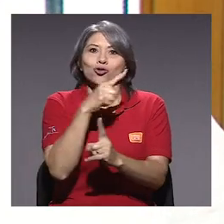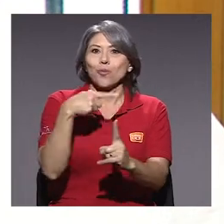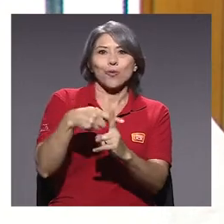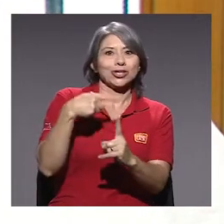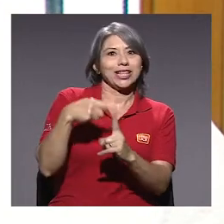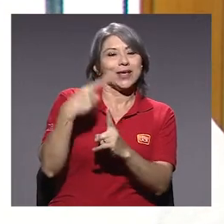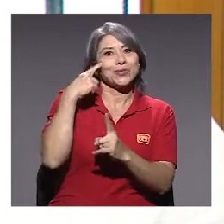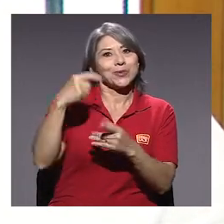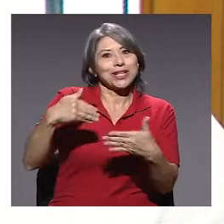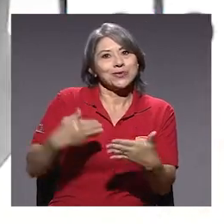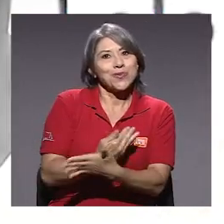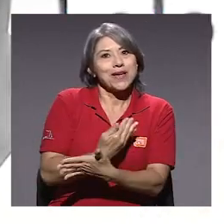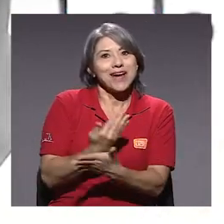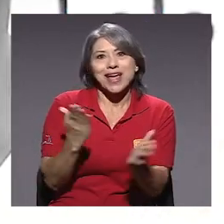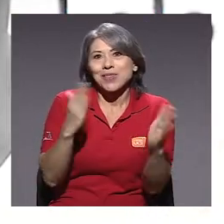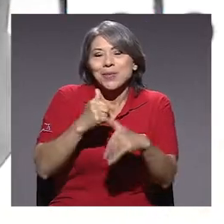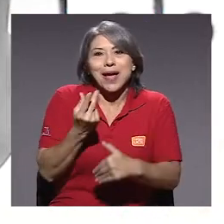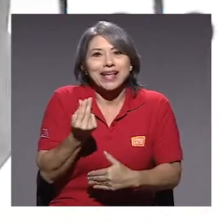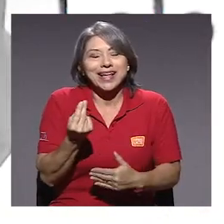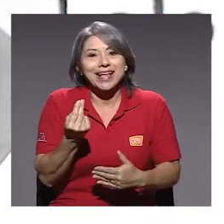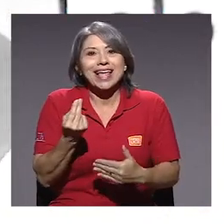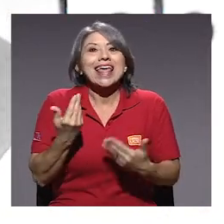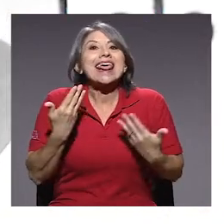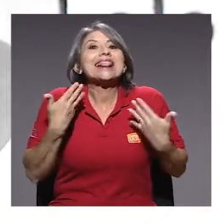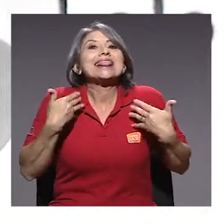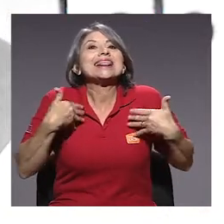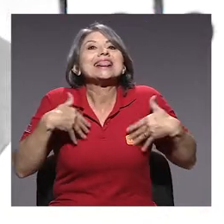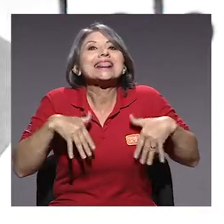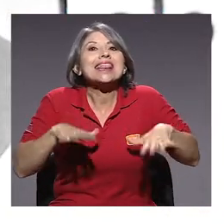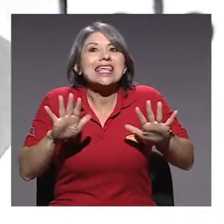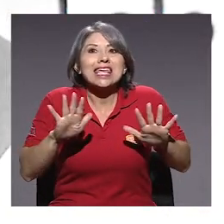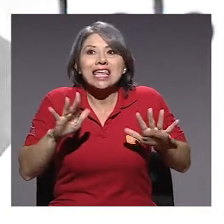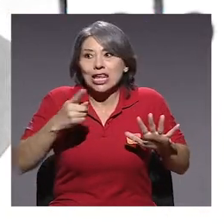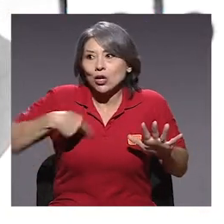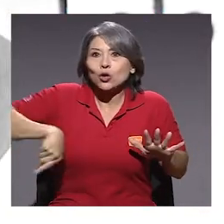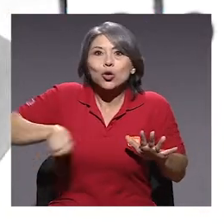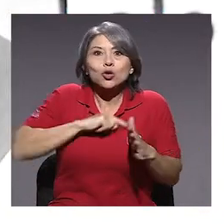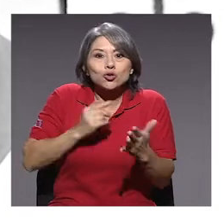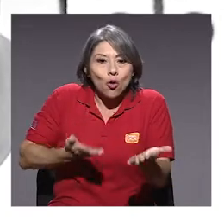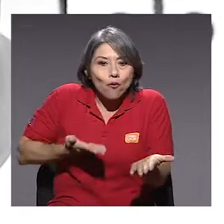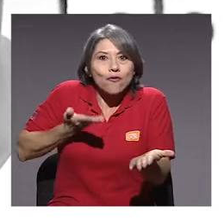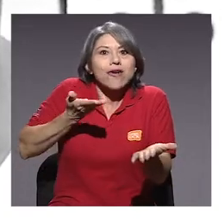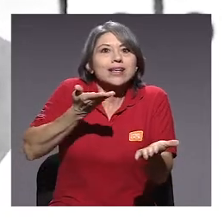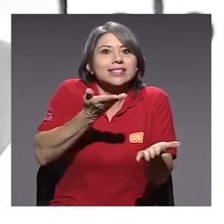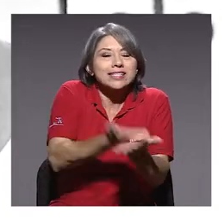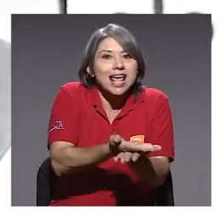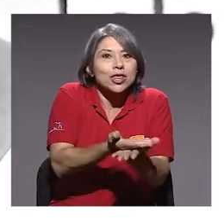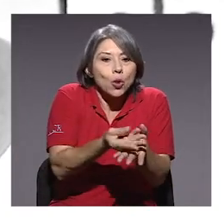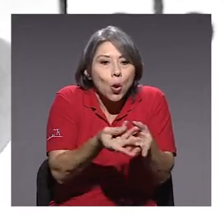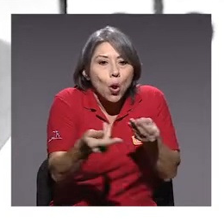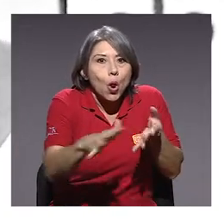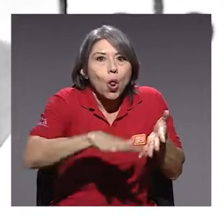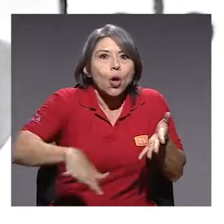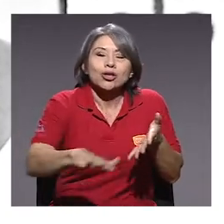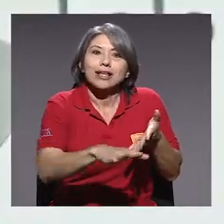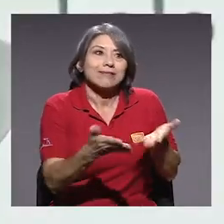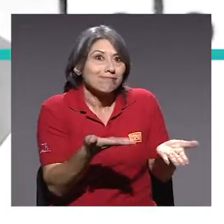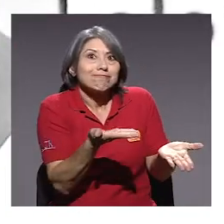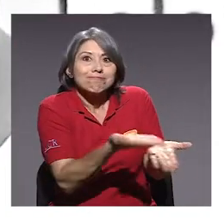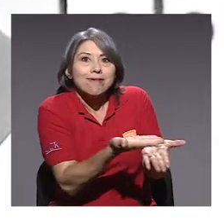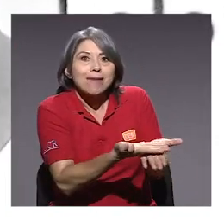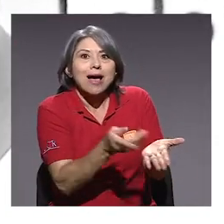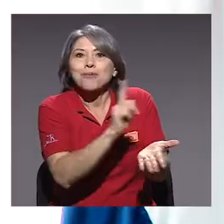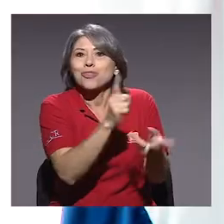no puedes tener ingresos. Entonces, ni aun llevando algo, una prenda, te